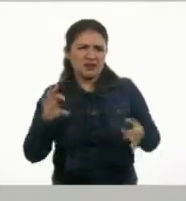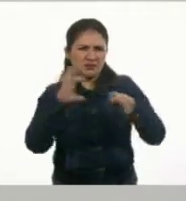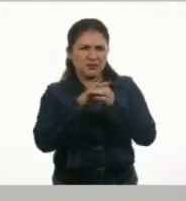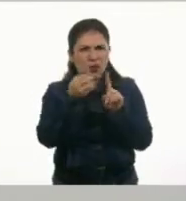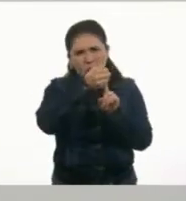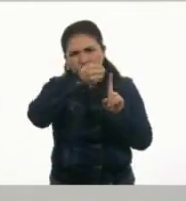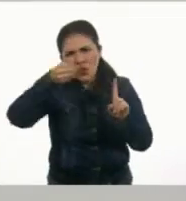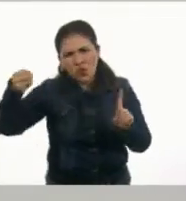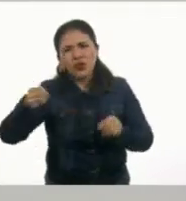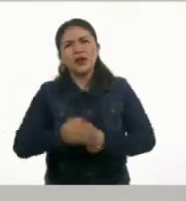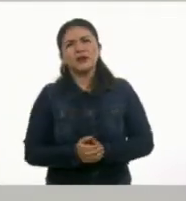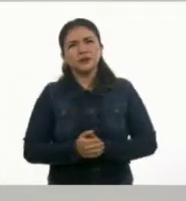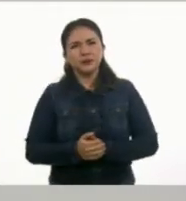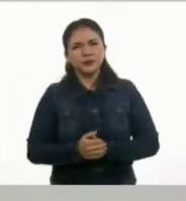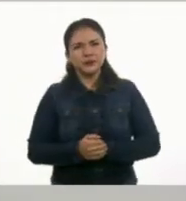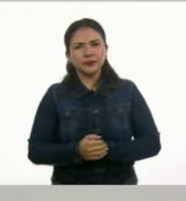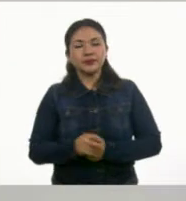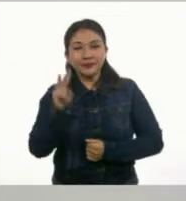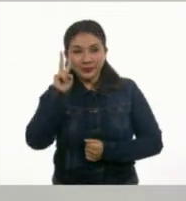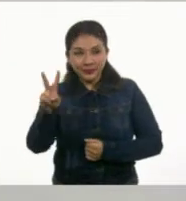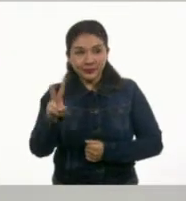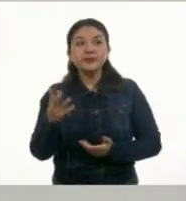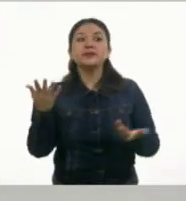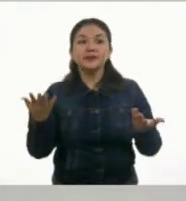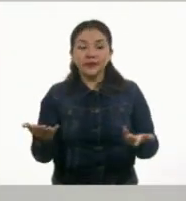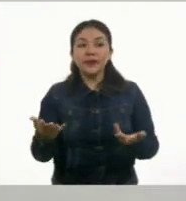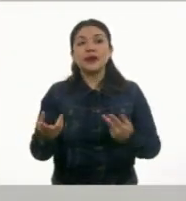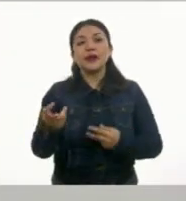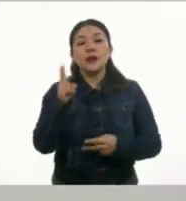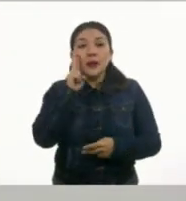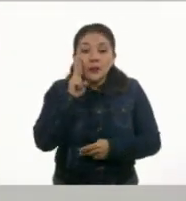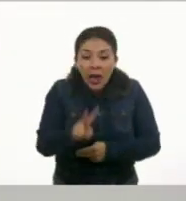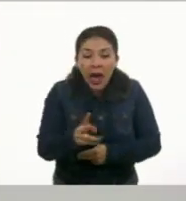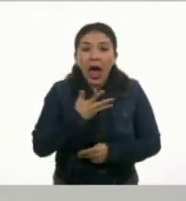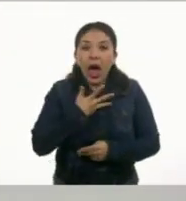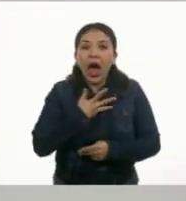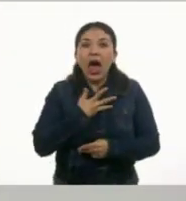Entonces, se estira y dirige hacia el sol una pequeña y encantadora ramita.